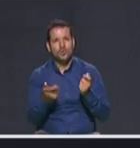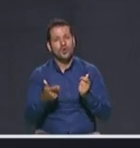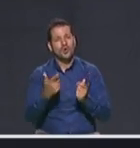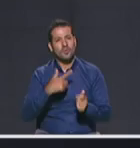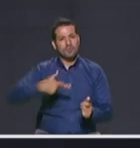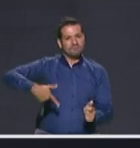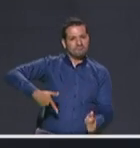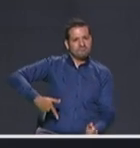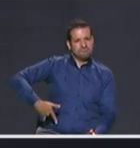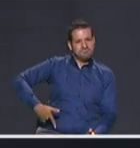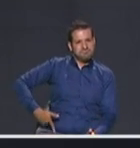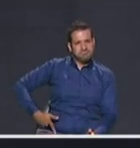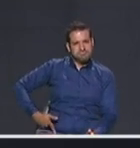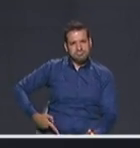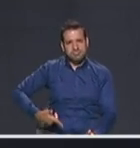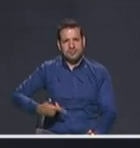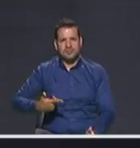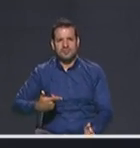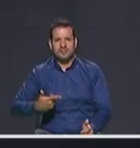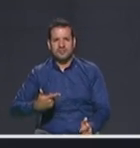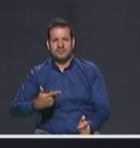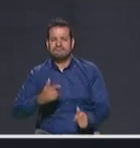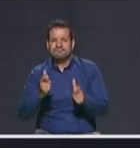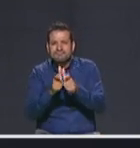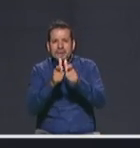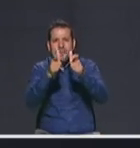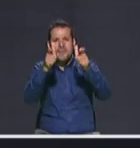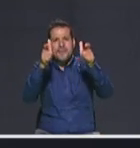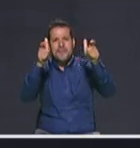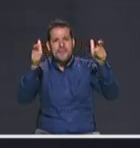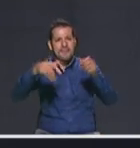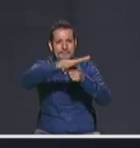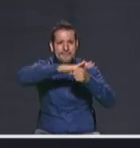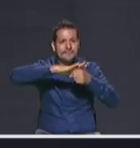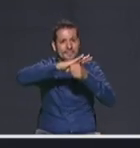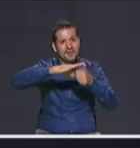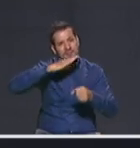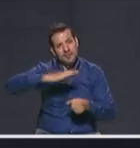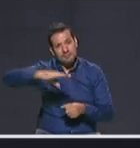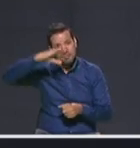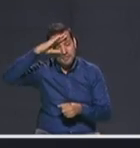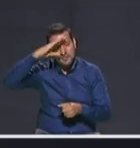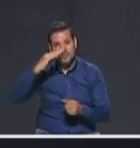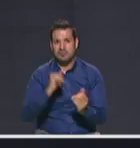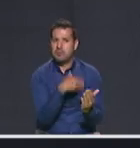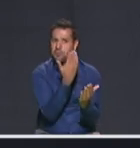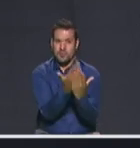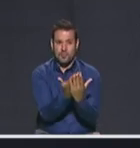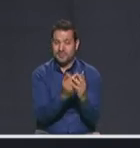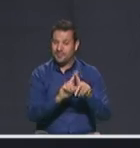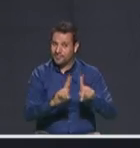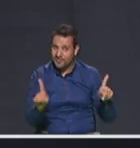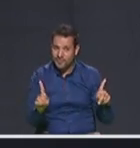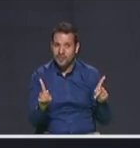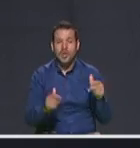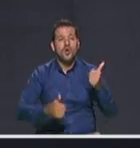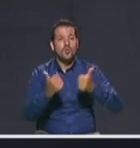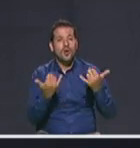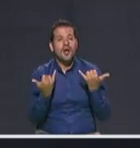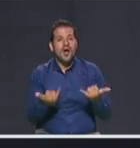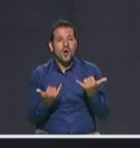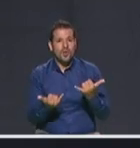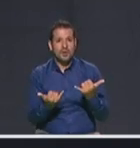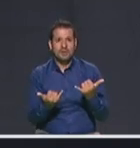las organizaciones armadas al margen de la ley en la gran mayoría de los barrios de la ciudad. Nuestra propuesta es diferente, es desarticular las